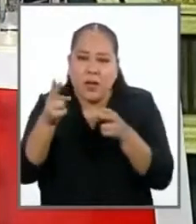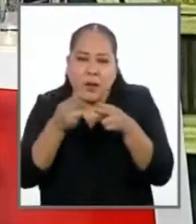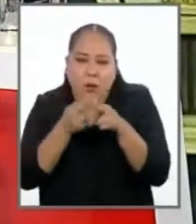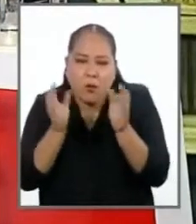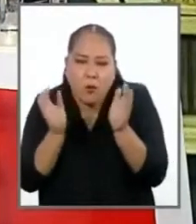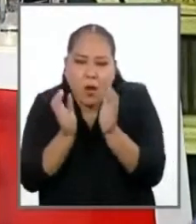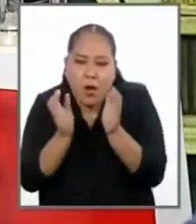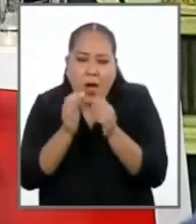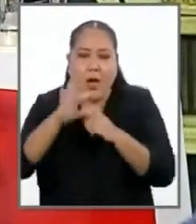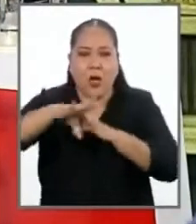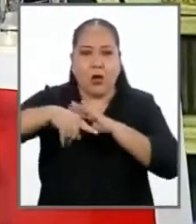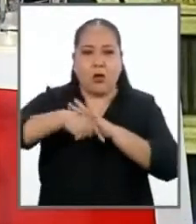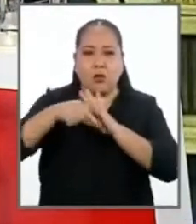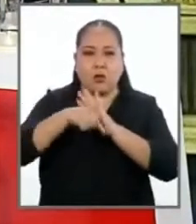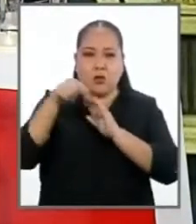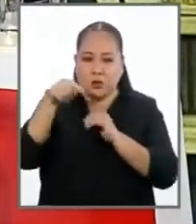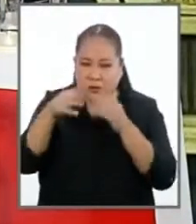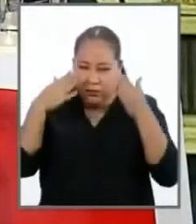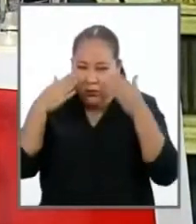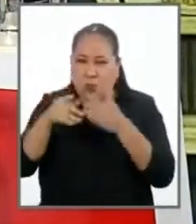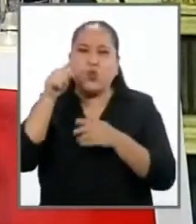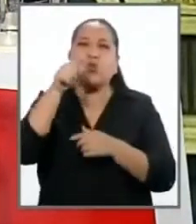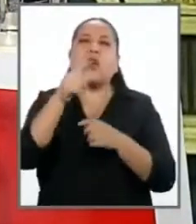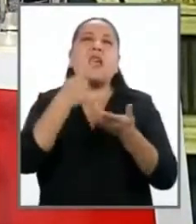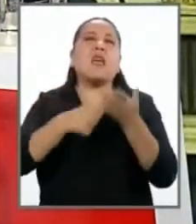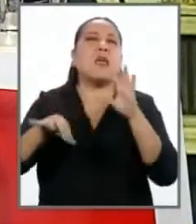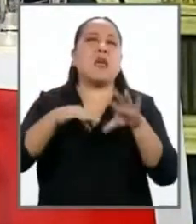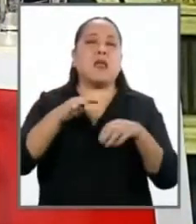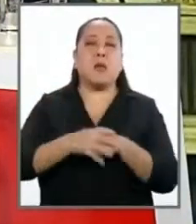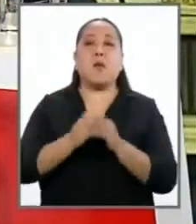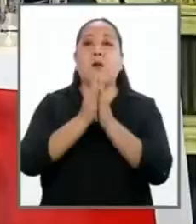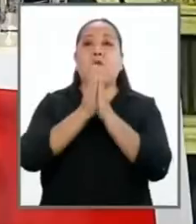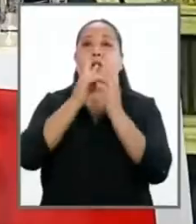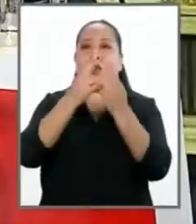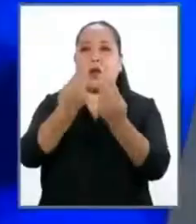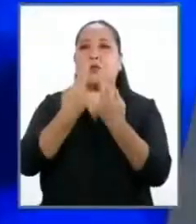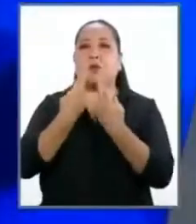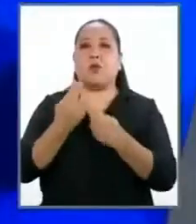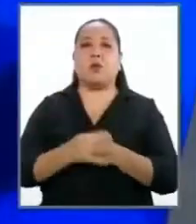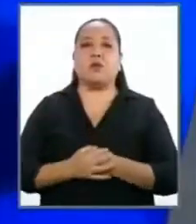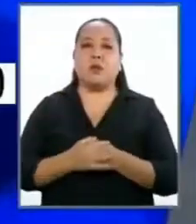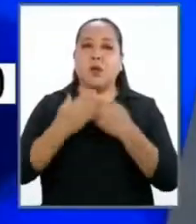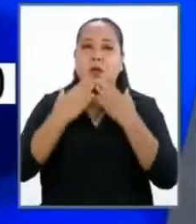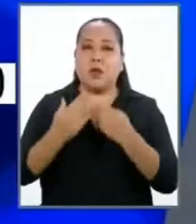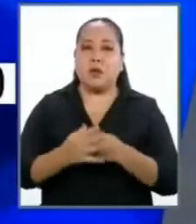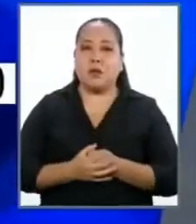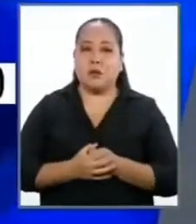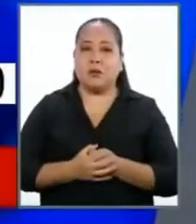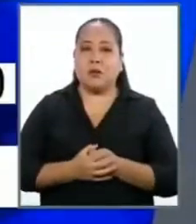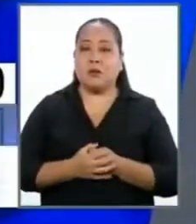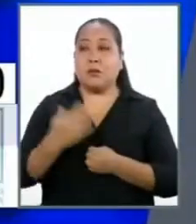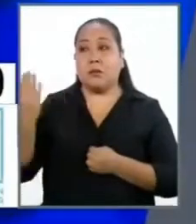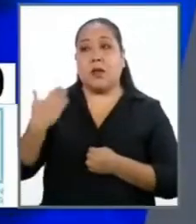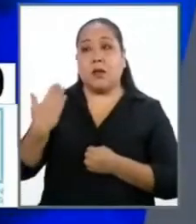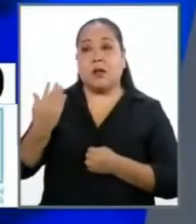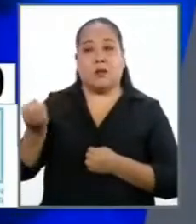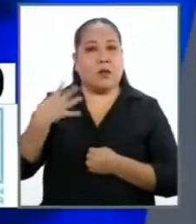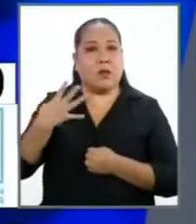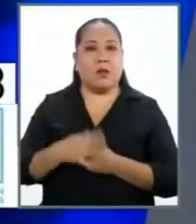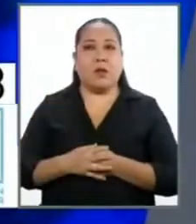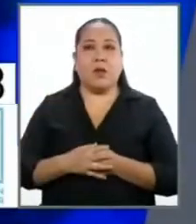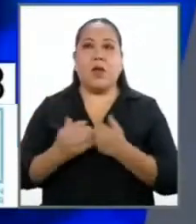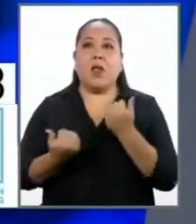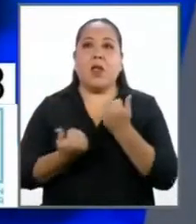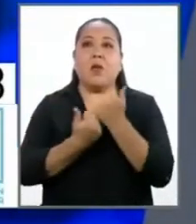corrupción que es lo que haría. Por favor, respóndame la pregunta. Muchas gracias, pero me ha alegado, ¿no? Y justamente el